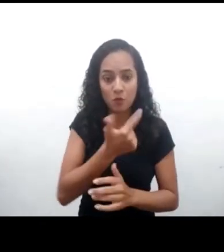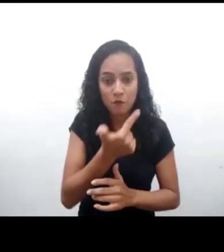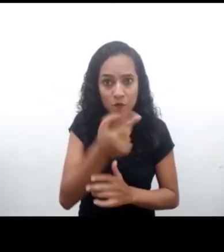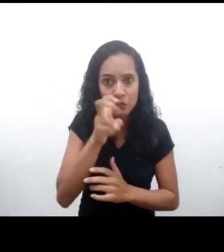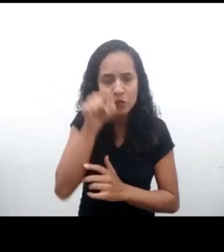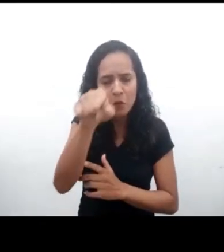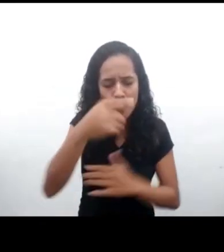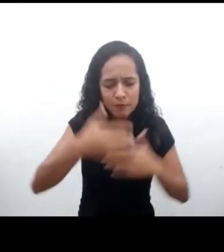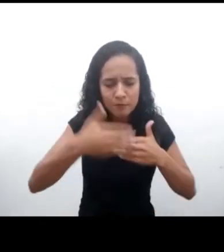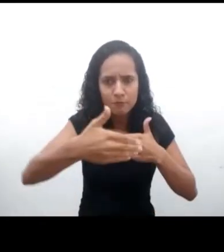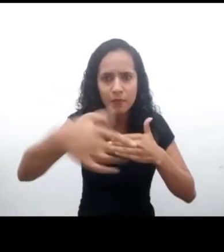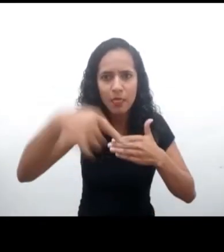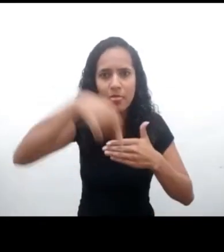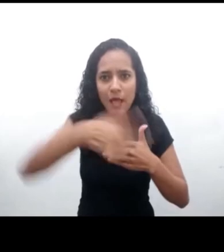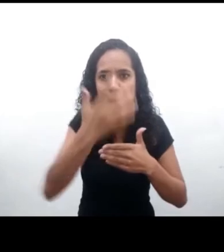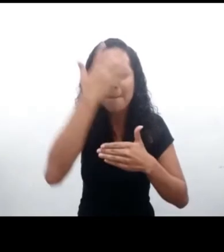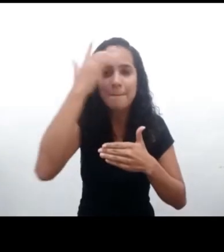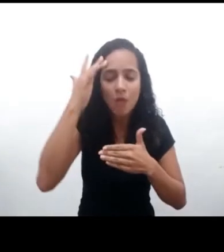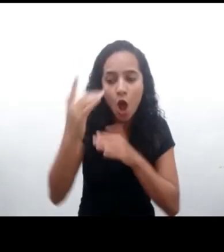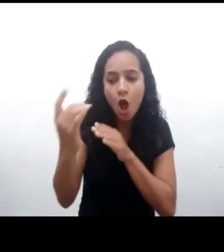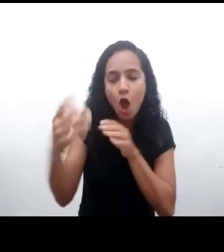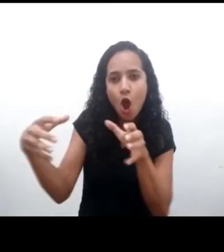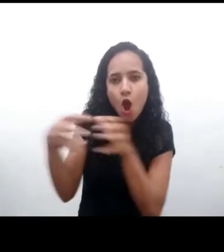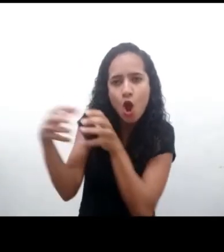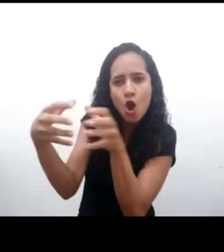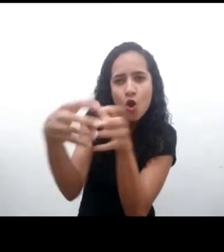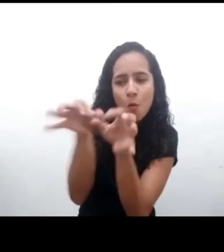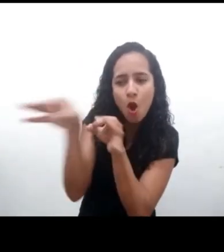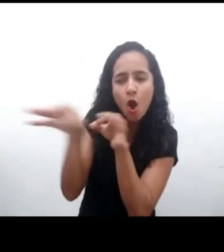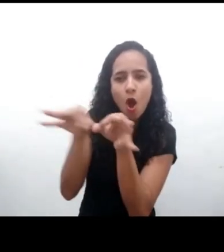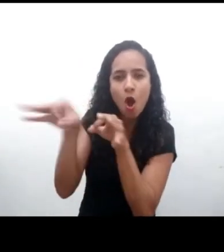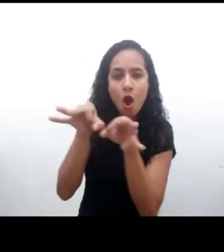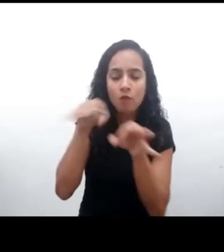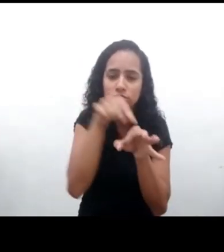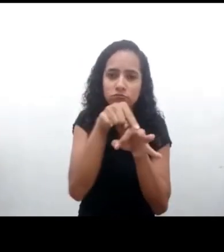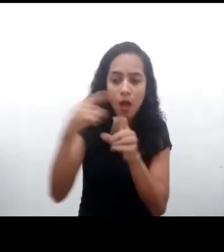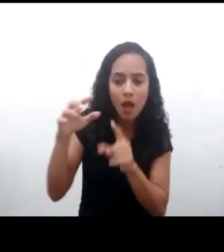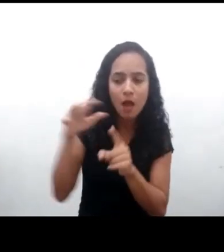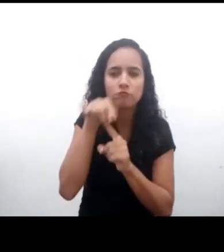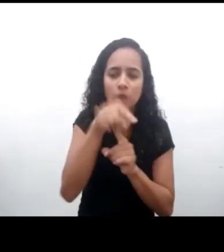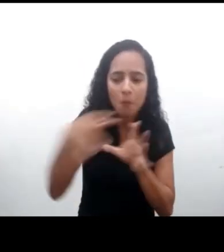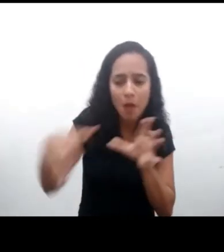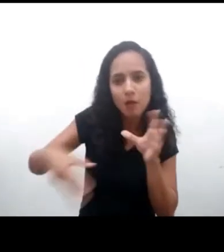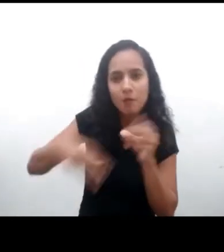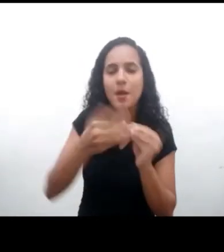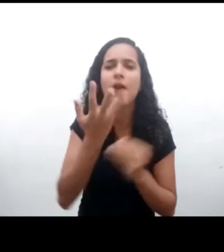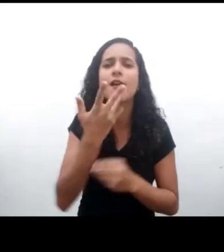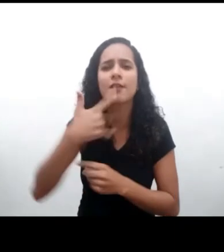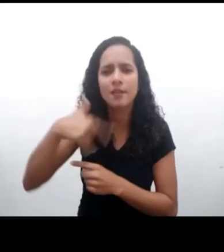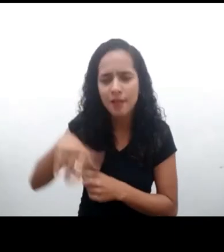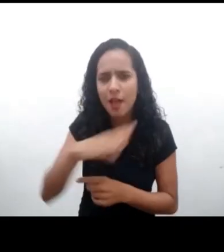Observación General Nº 25 que contó con la participación de otras organizaciones, instituciones, países, niños,